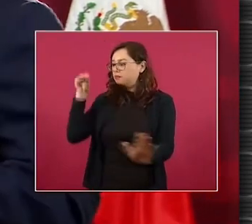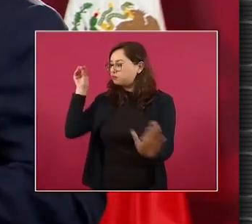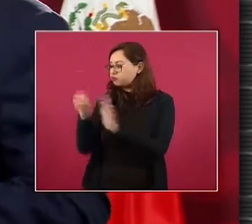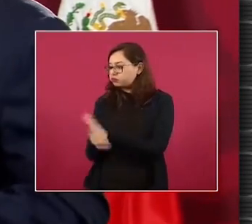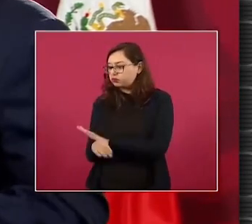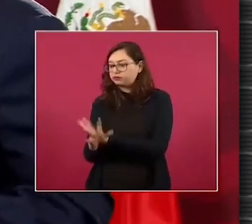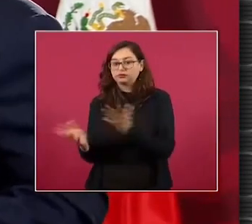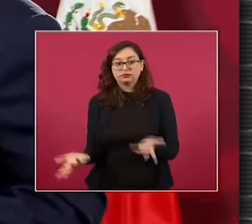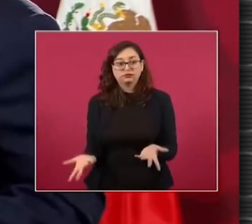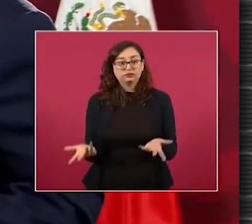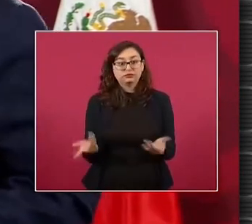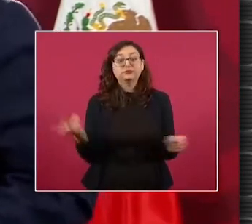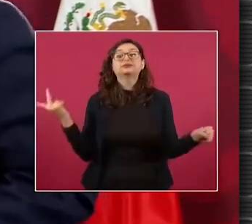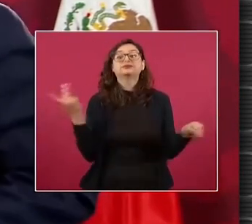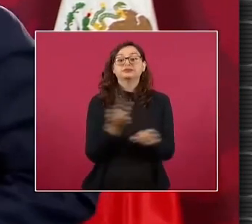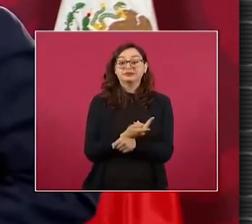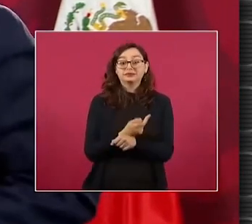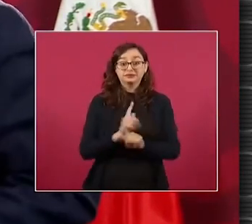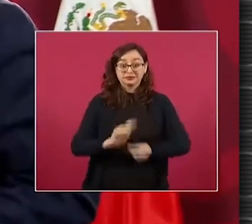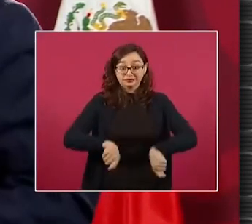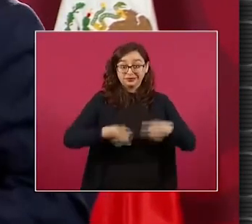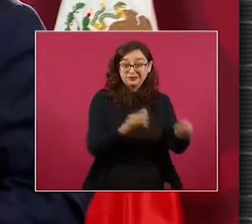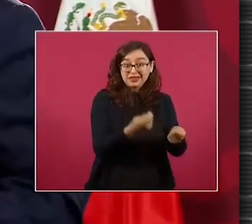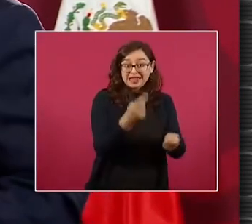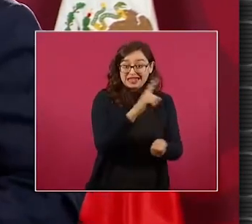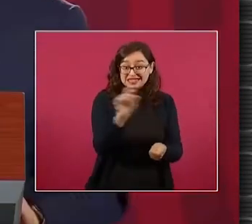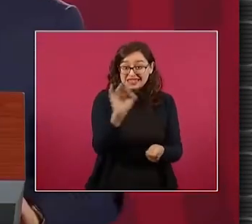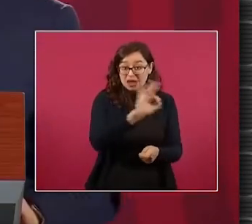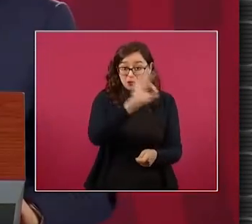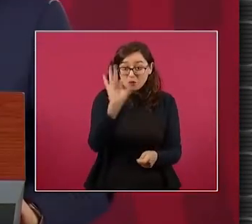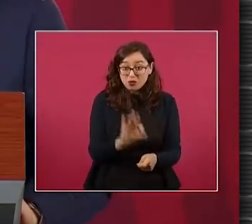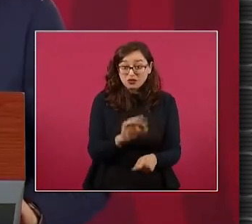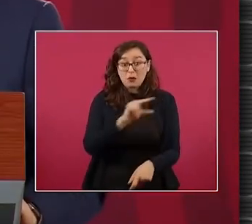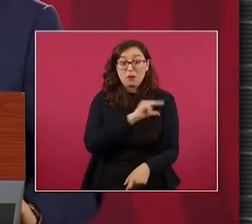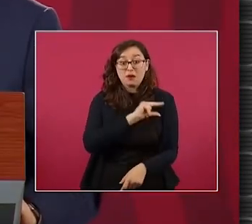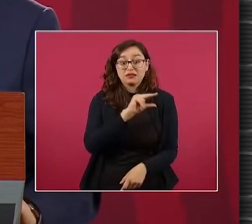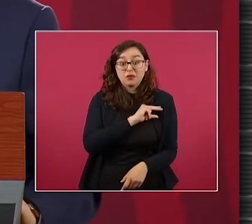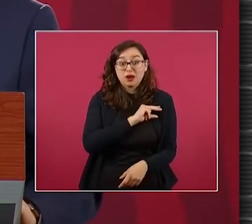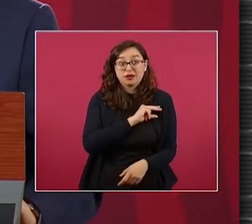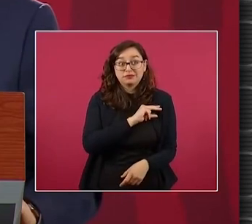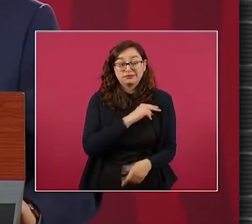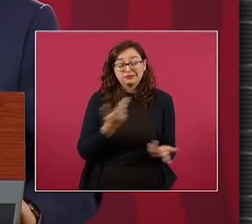nos pasaría lo que está sucediendo en otros países,